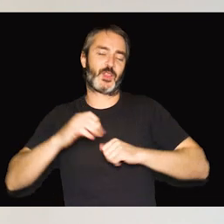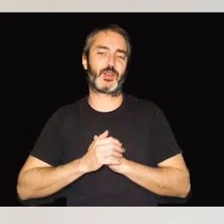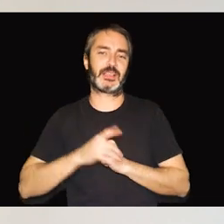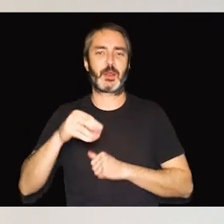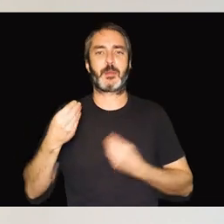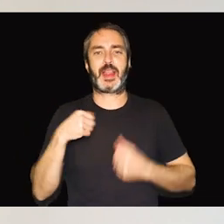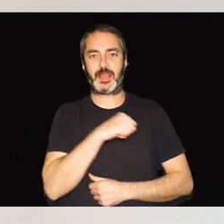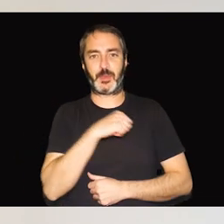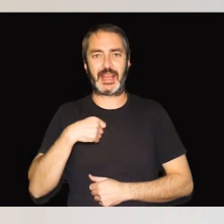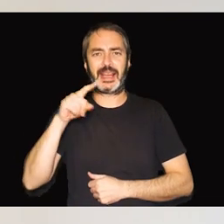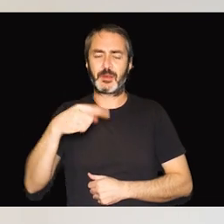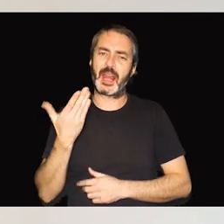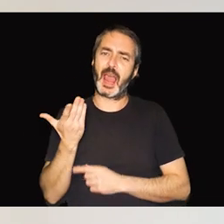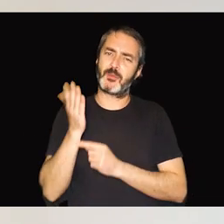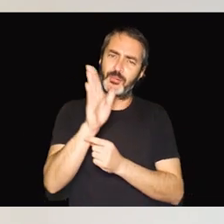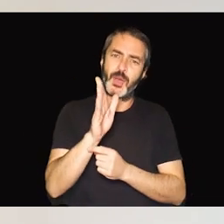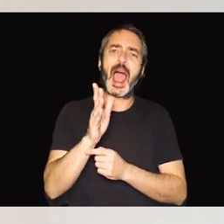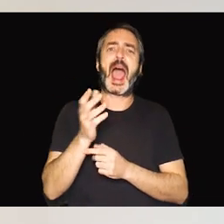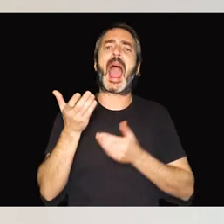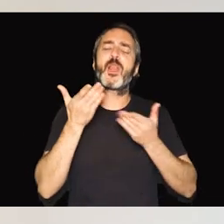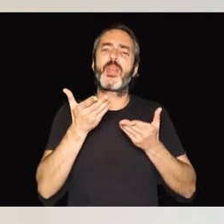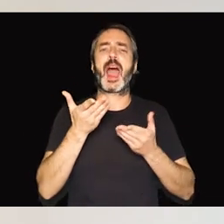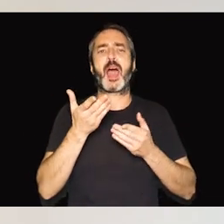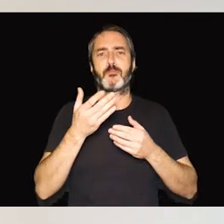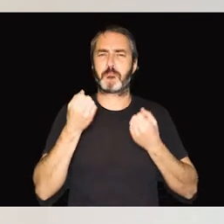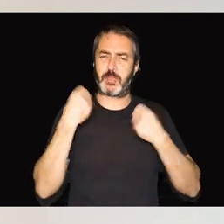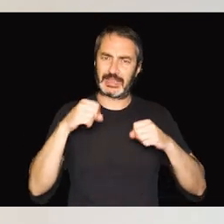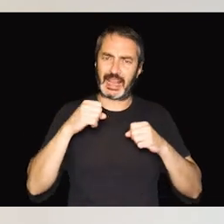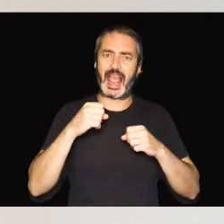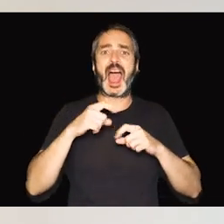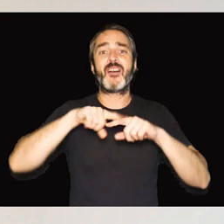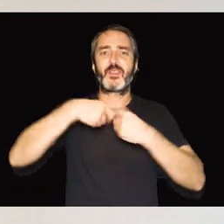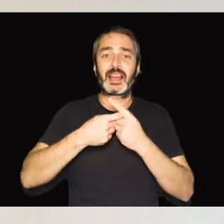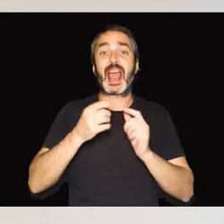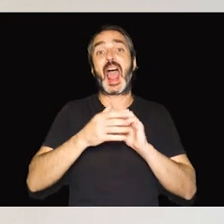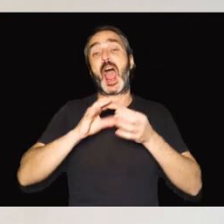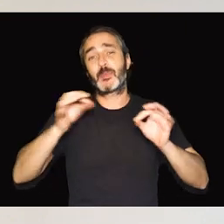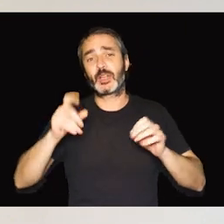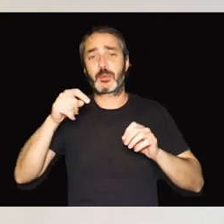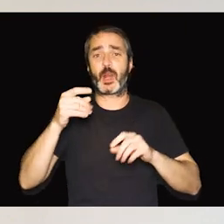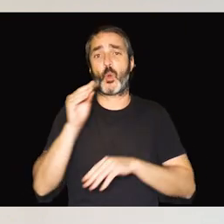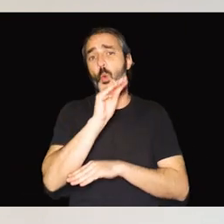Ofrecemos igualmente ayuda práctica y apoyo a familiares, amigos y posibles cuidadores.